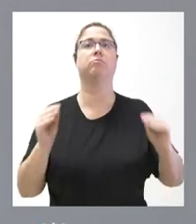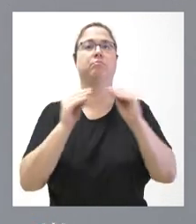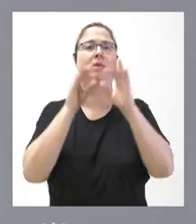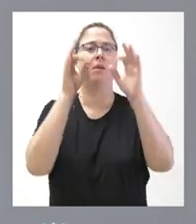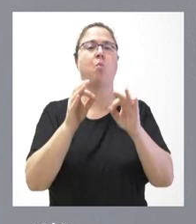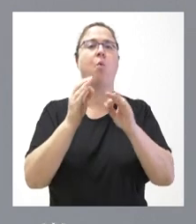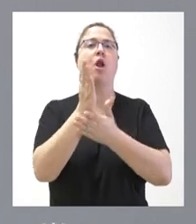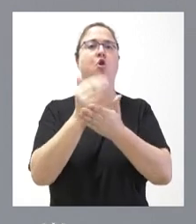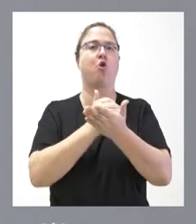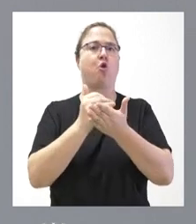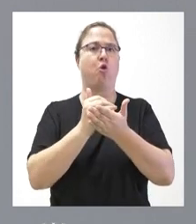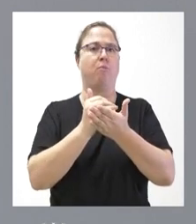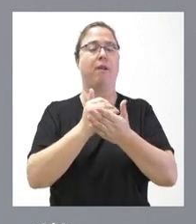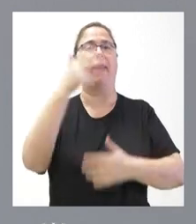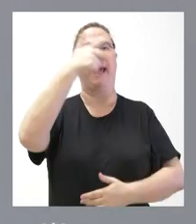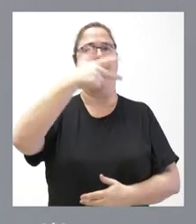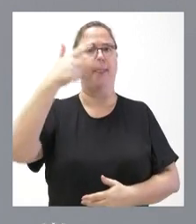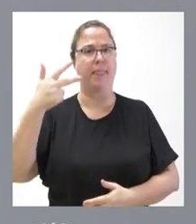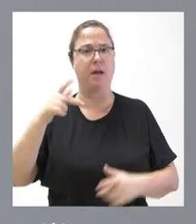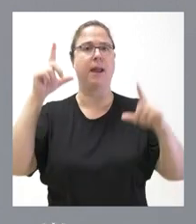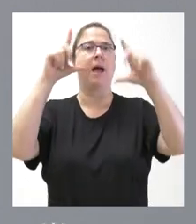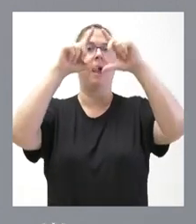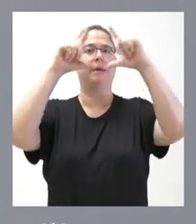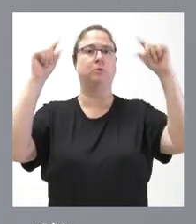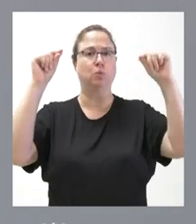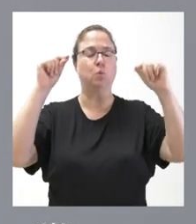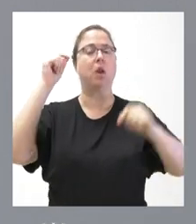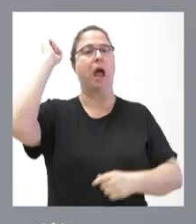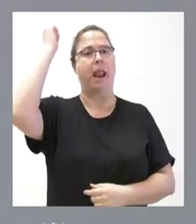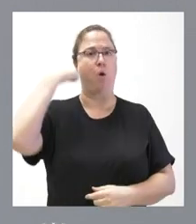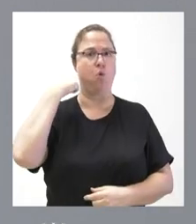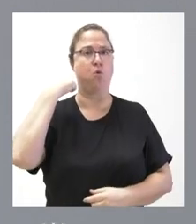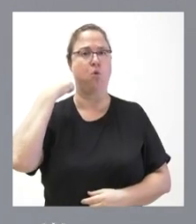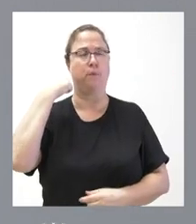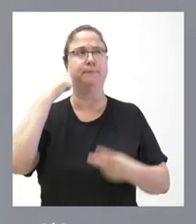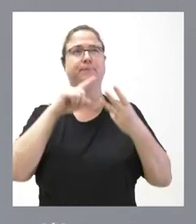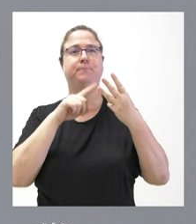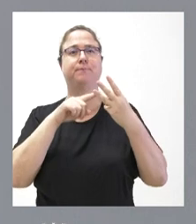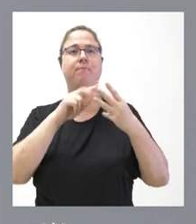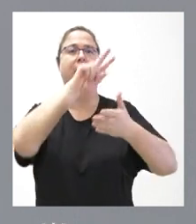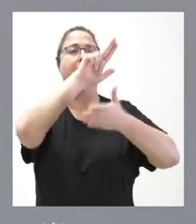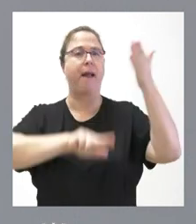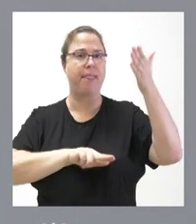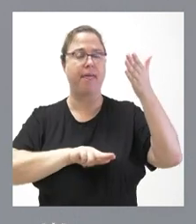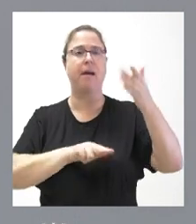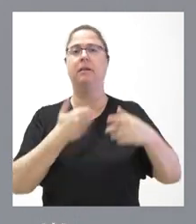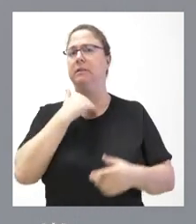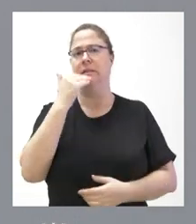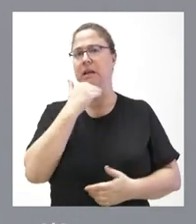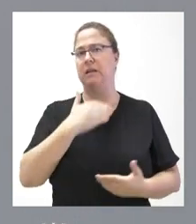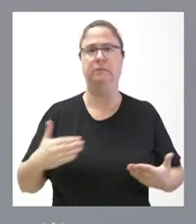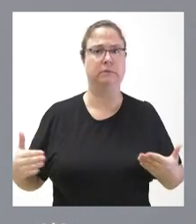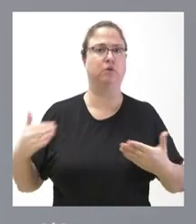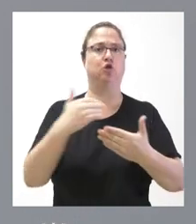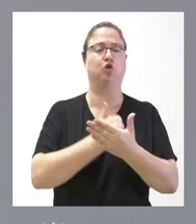comunidades autónomas de Cantabria, de Asturias, de Aragón, de Galicia, en definitiva, prácticamente todas las